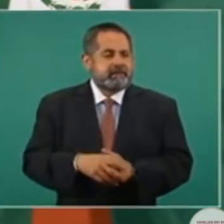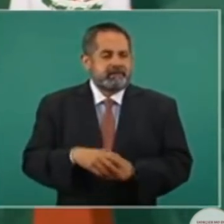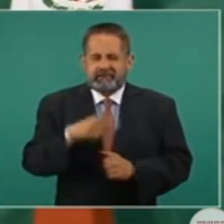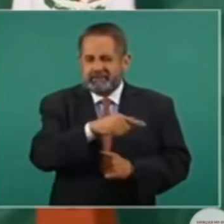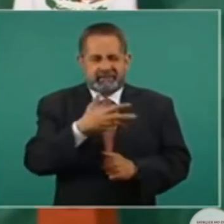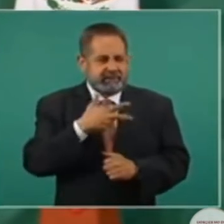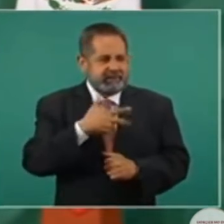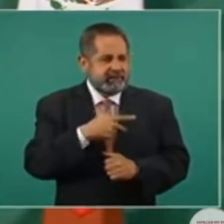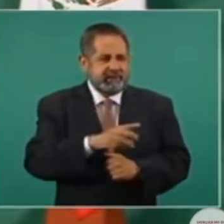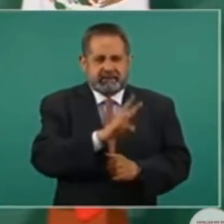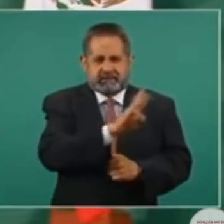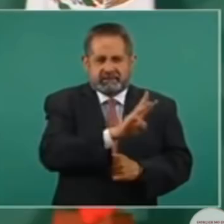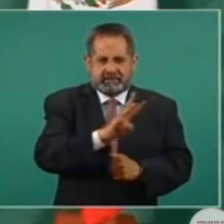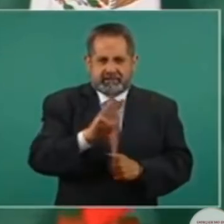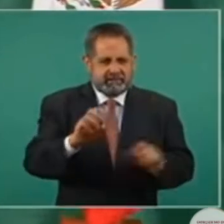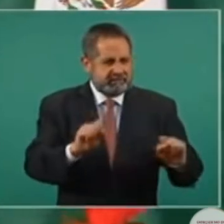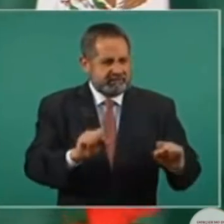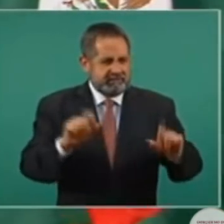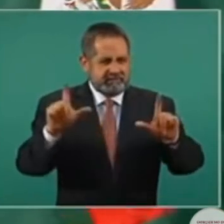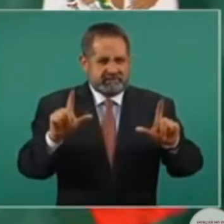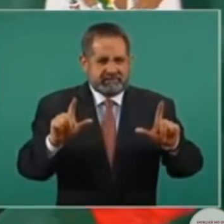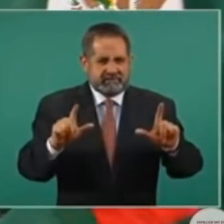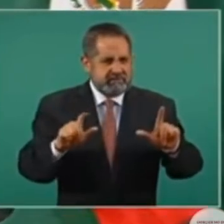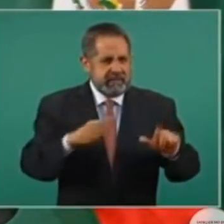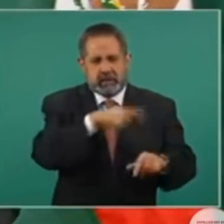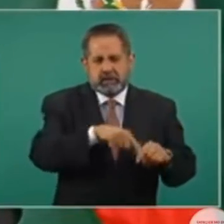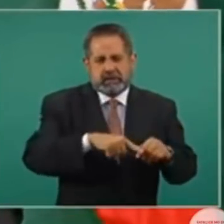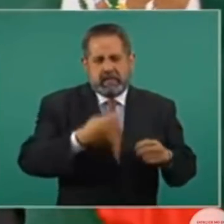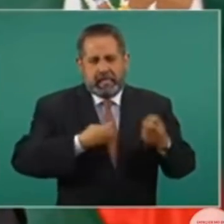que no nos quiere,